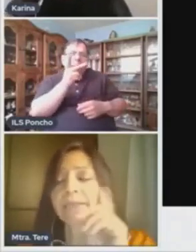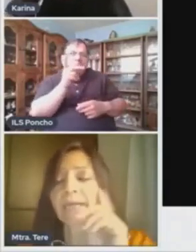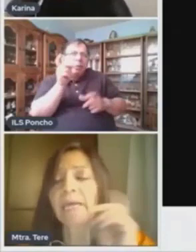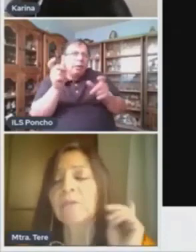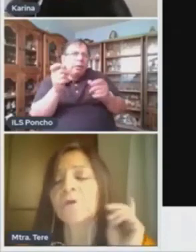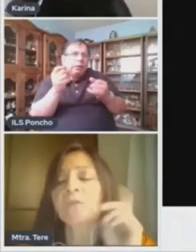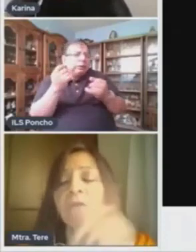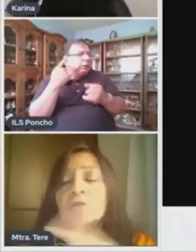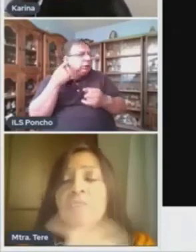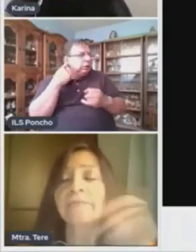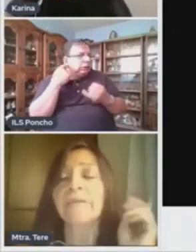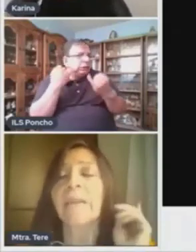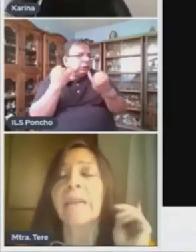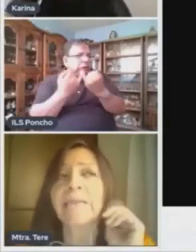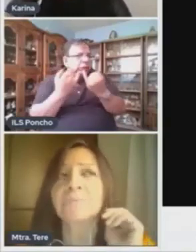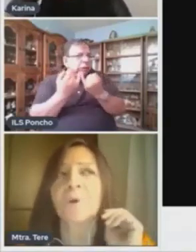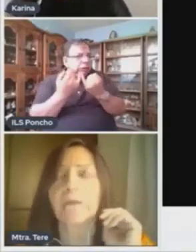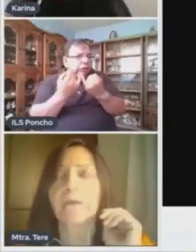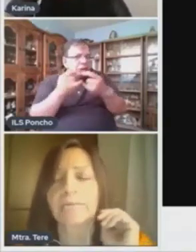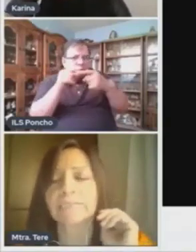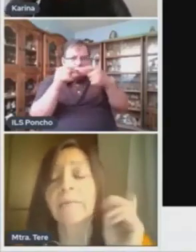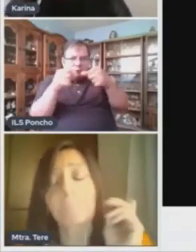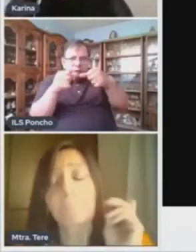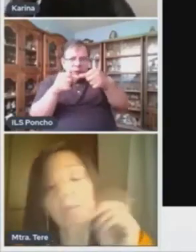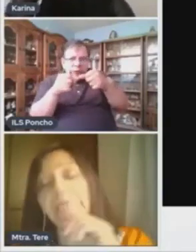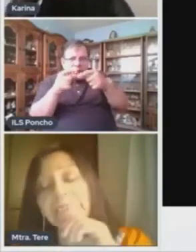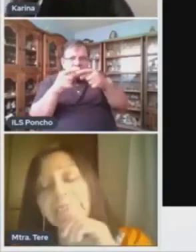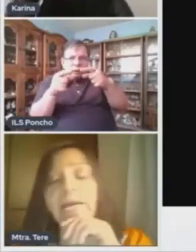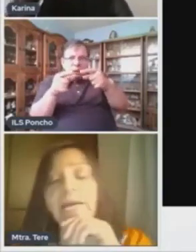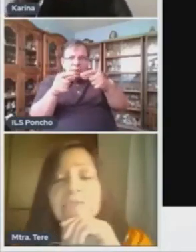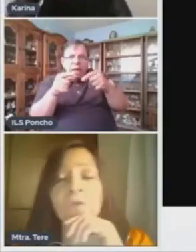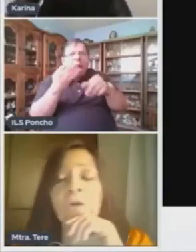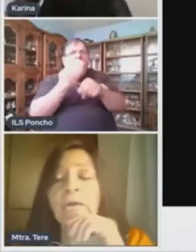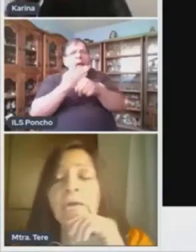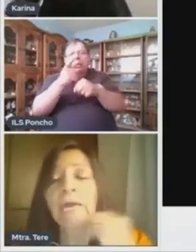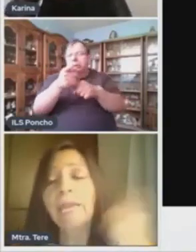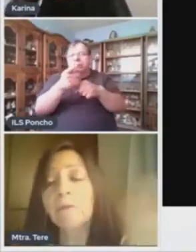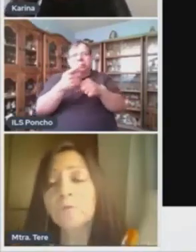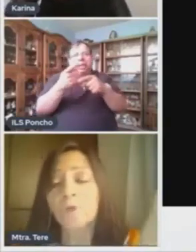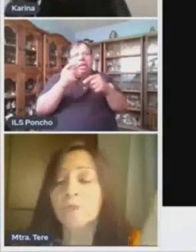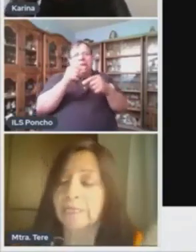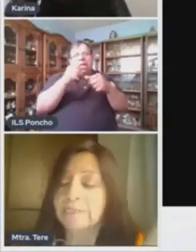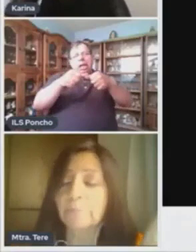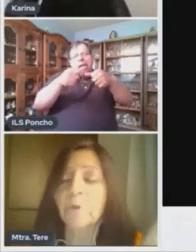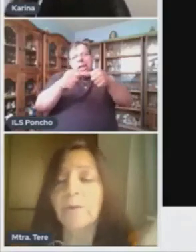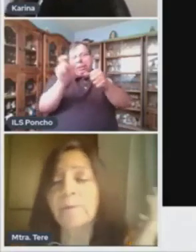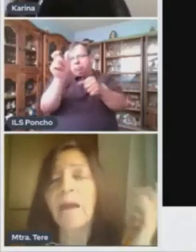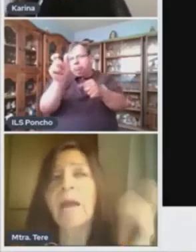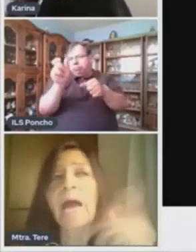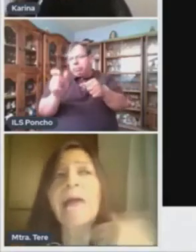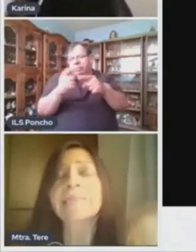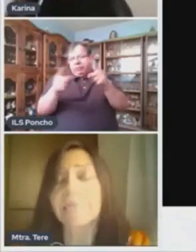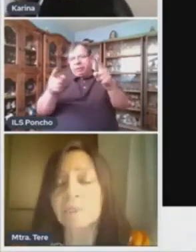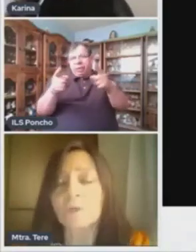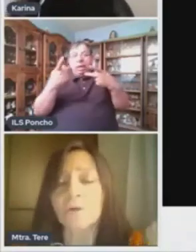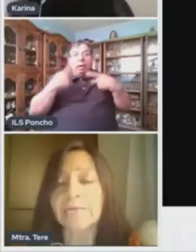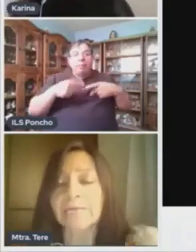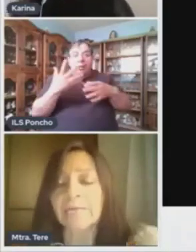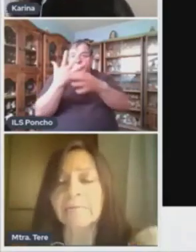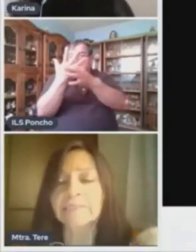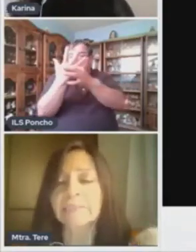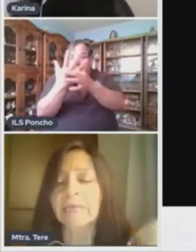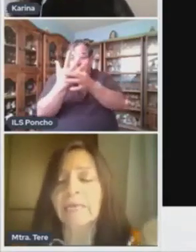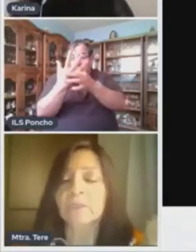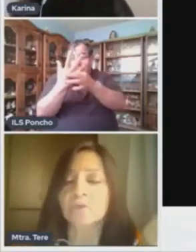solamente en donde coinciden las vocales Pero en este caso, el autor de este poema Alternó